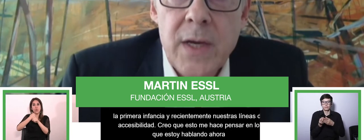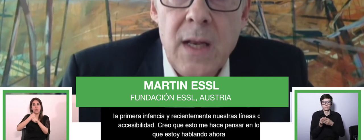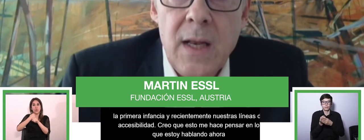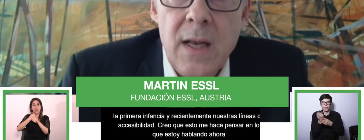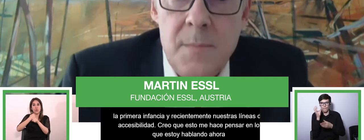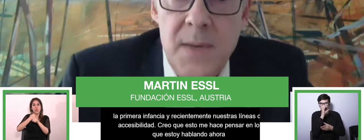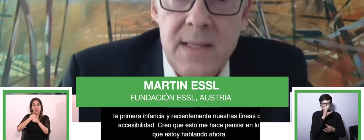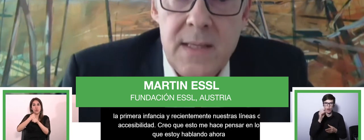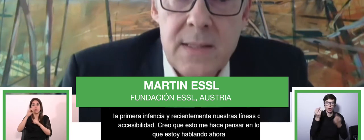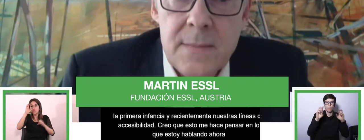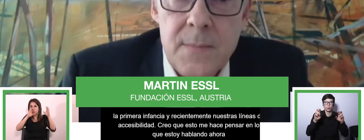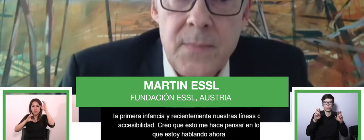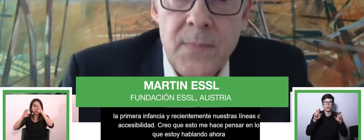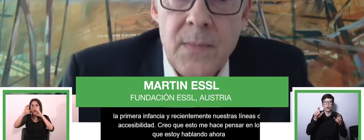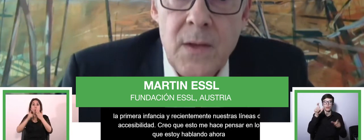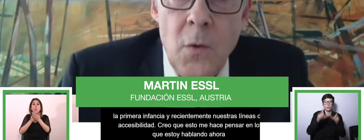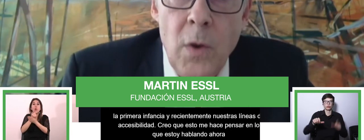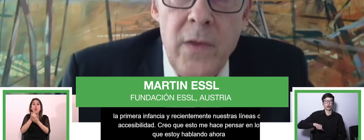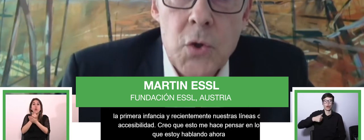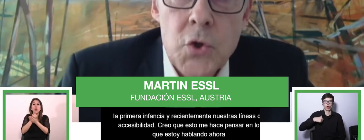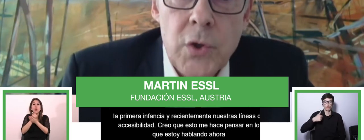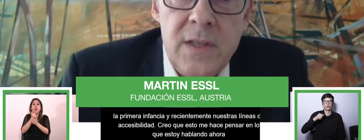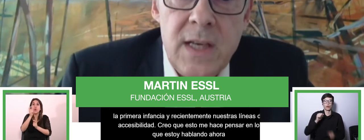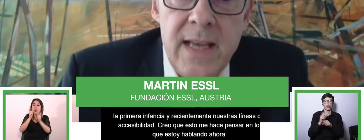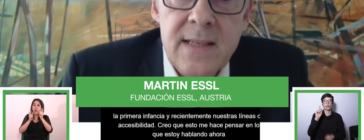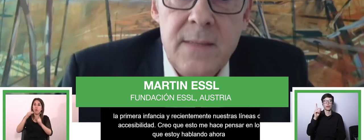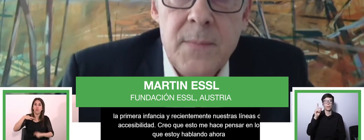jóvenes con discapacidades intelectuales.